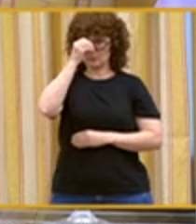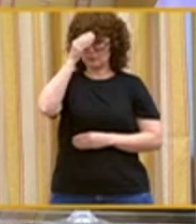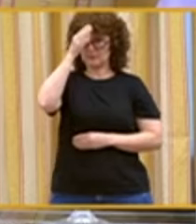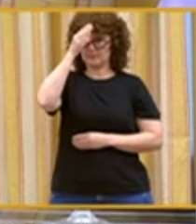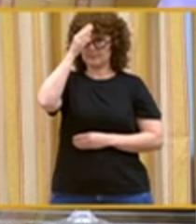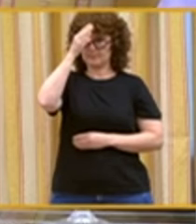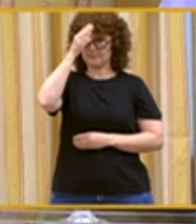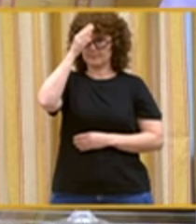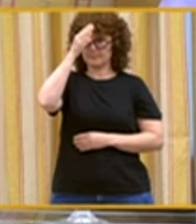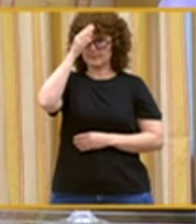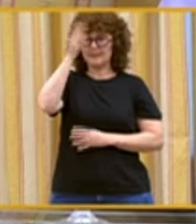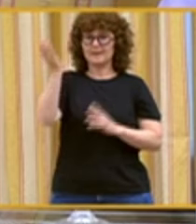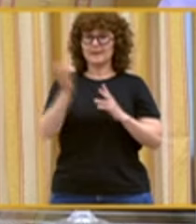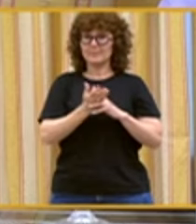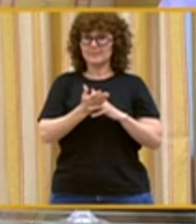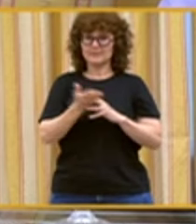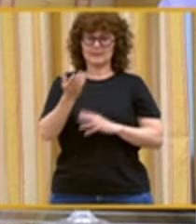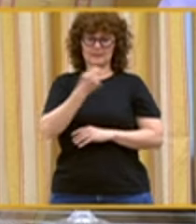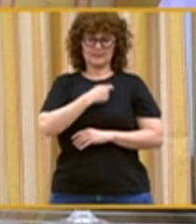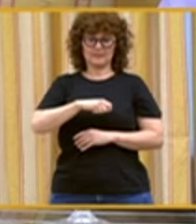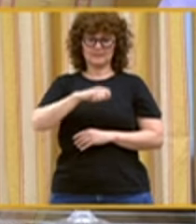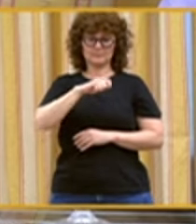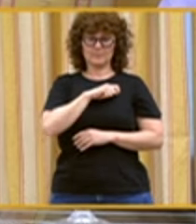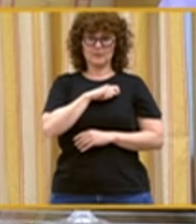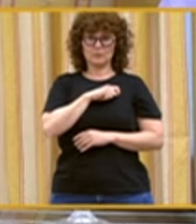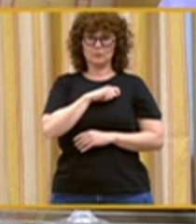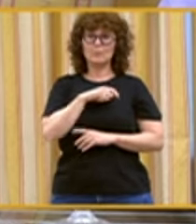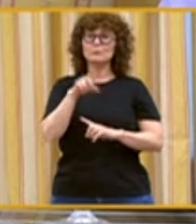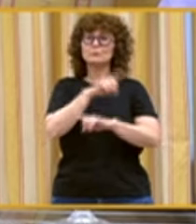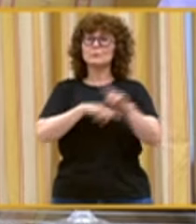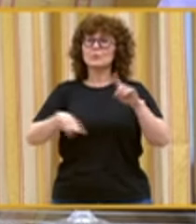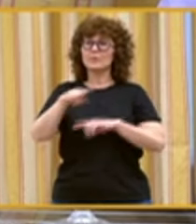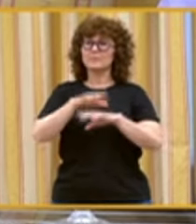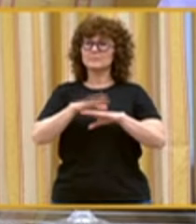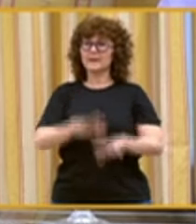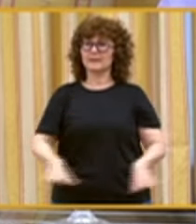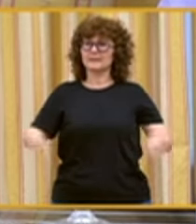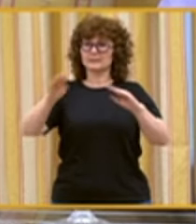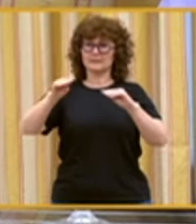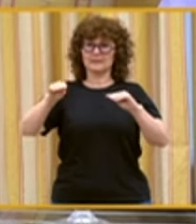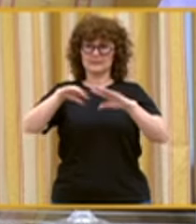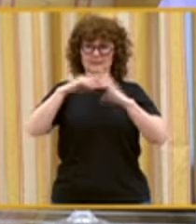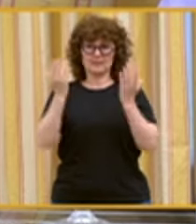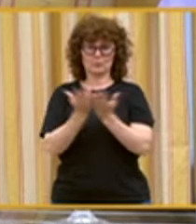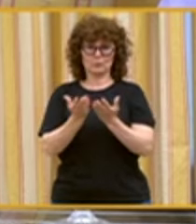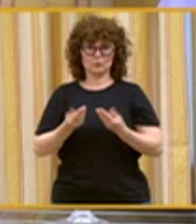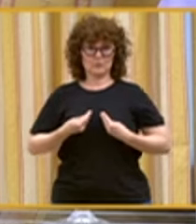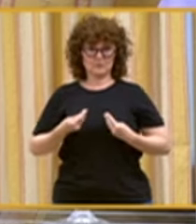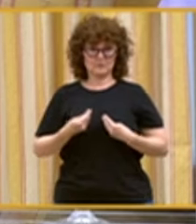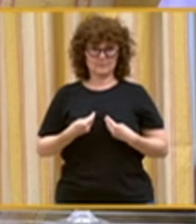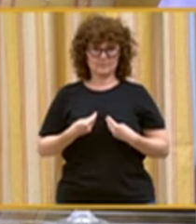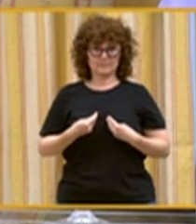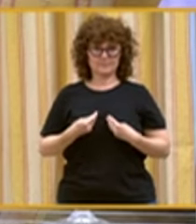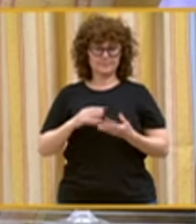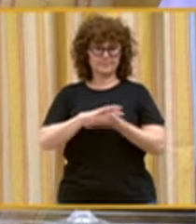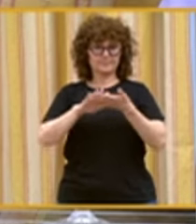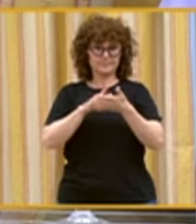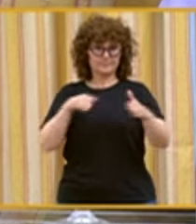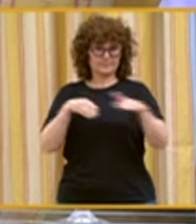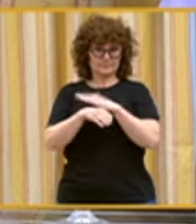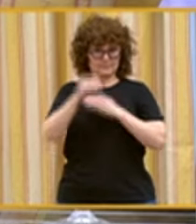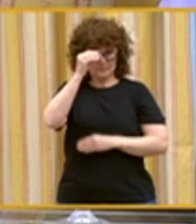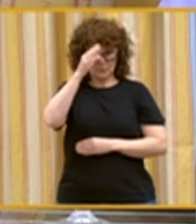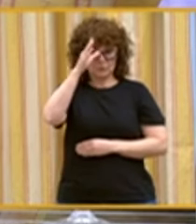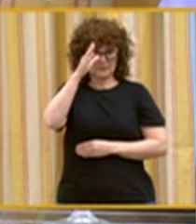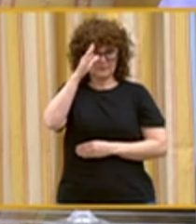más de la mitad de la población española tiene dificultades para comprender el mundo en el que viven. Hablando de accesibilidad cognitiva,